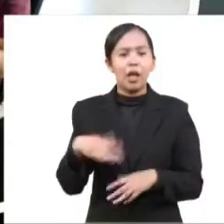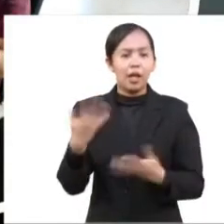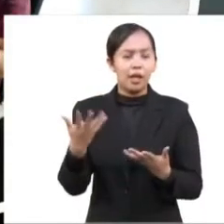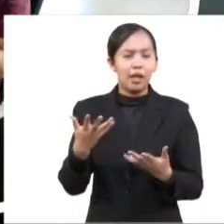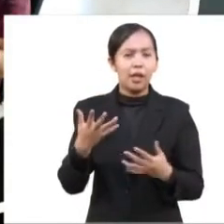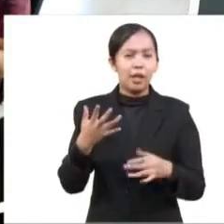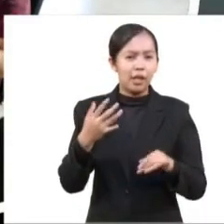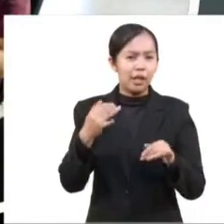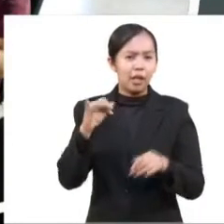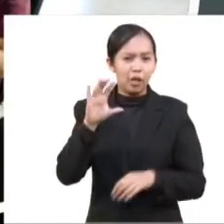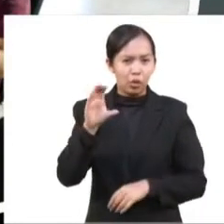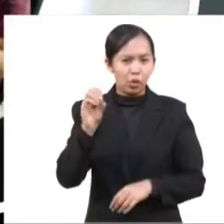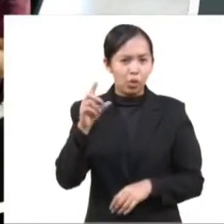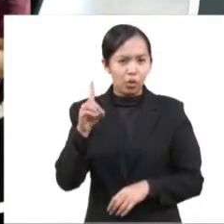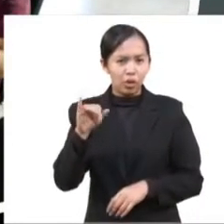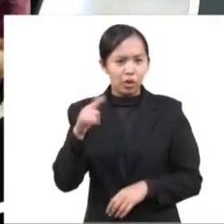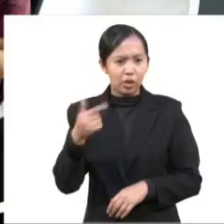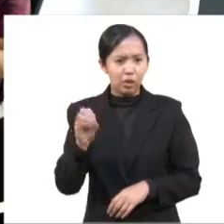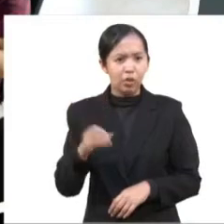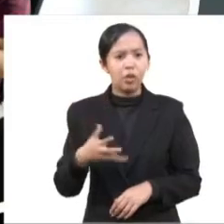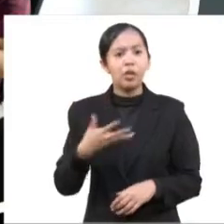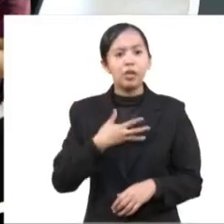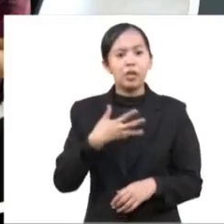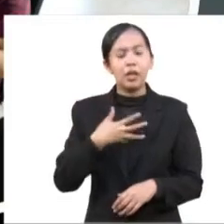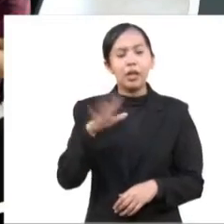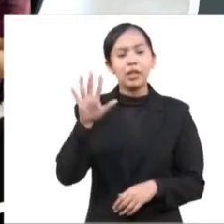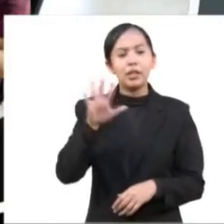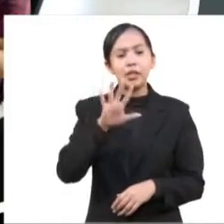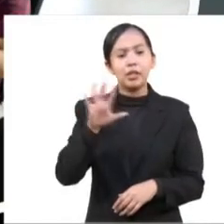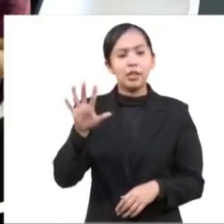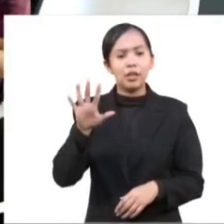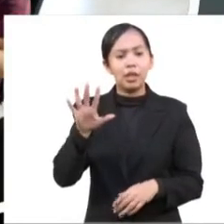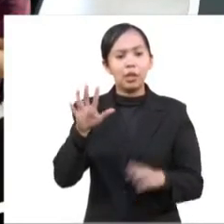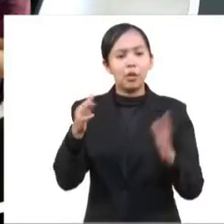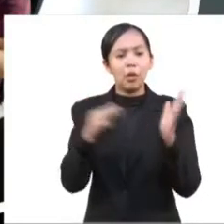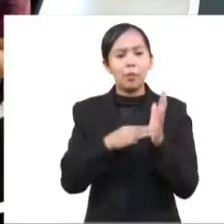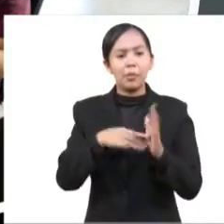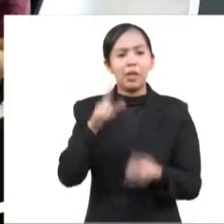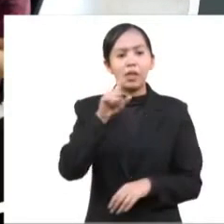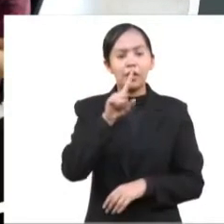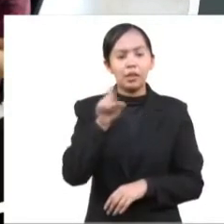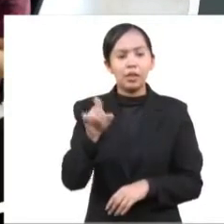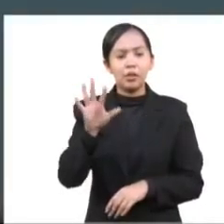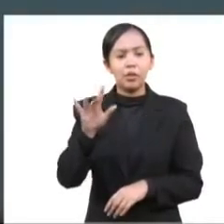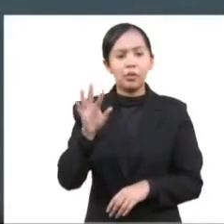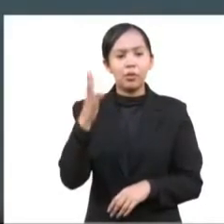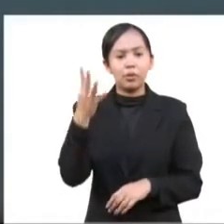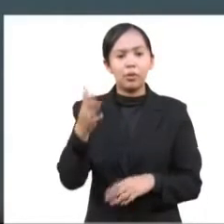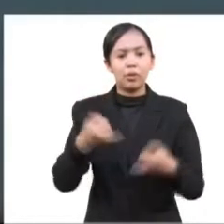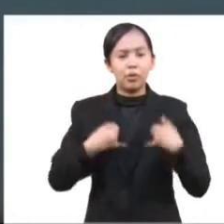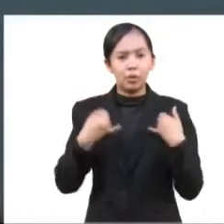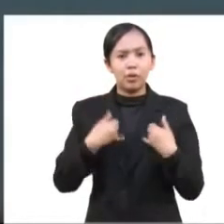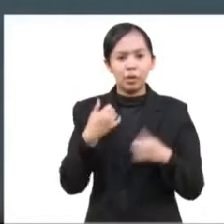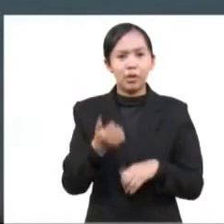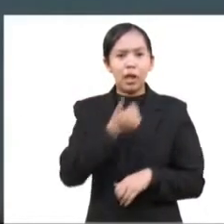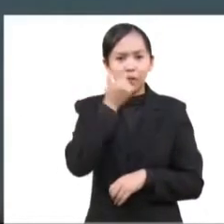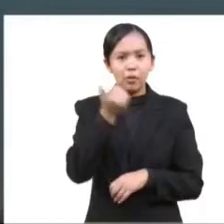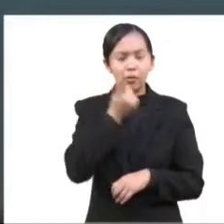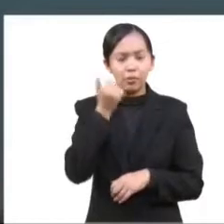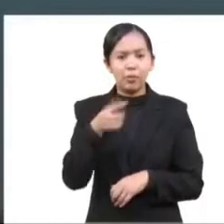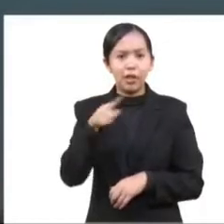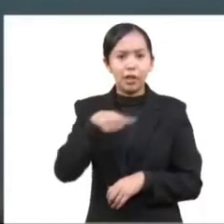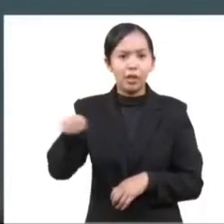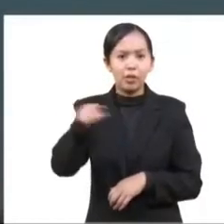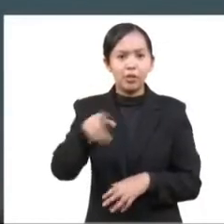pues prácticamente del mundo, ahí hay 5 mil 154 jóvenes inscritos que se califican para programación en los